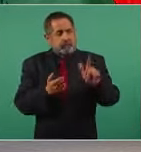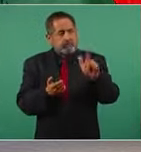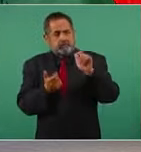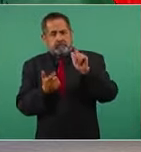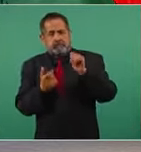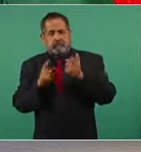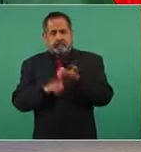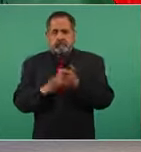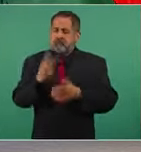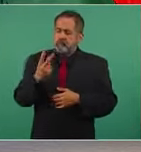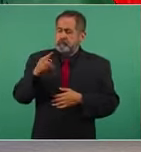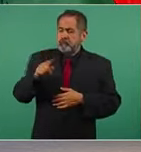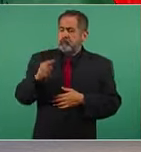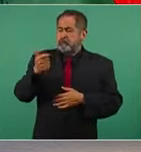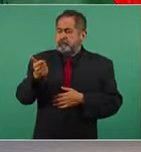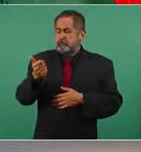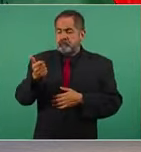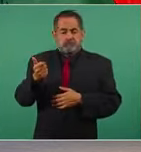dos puntos seis.